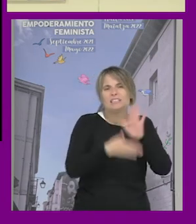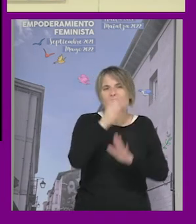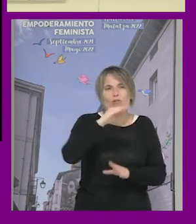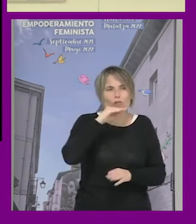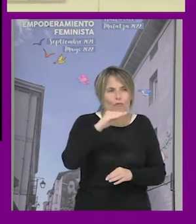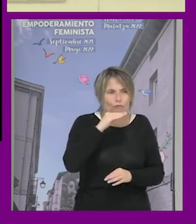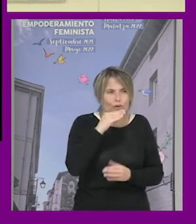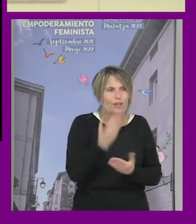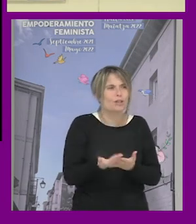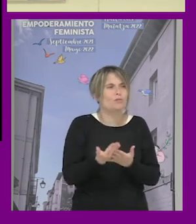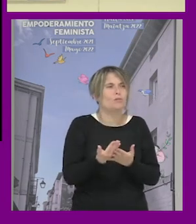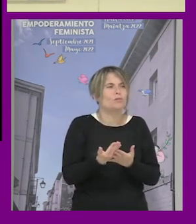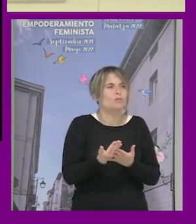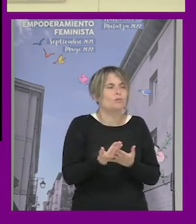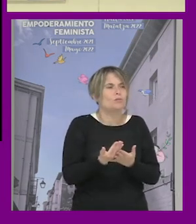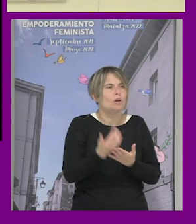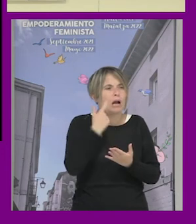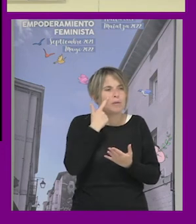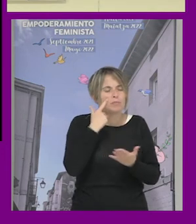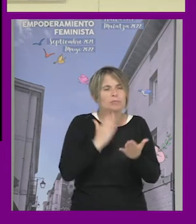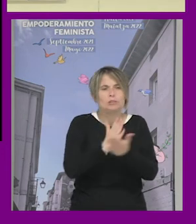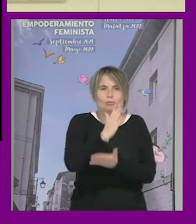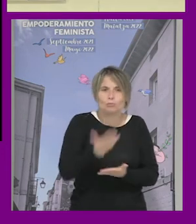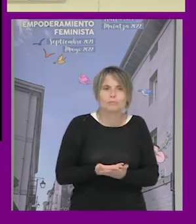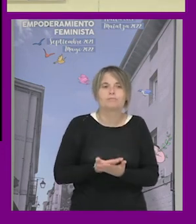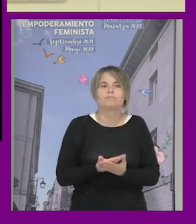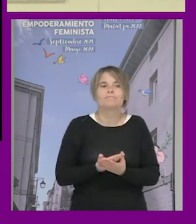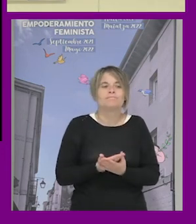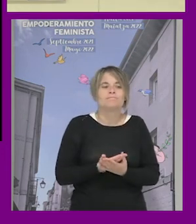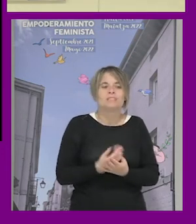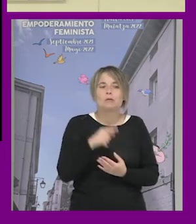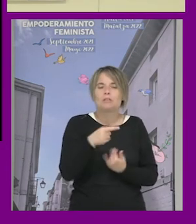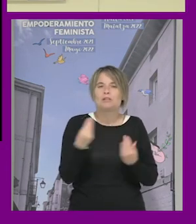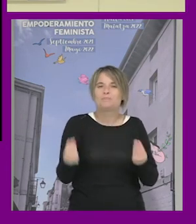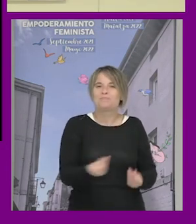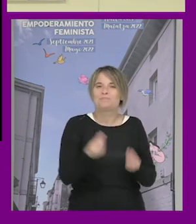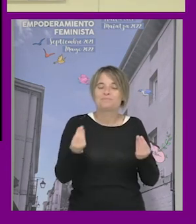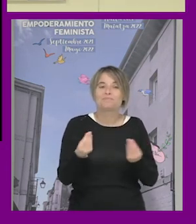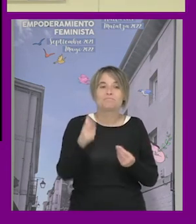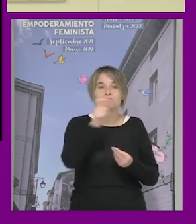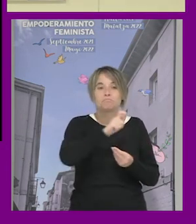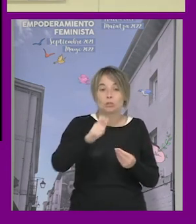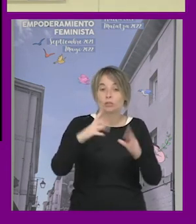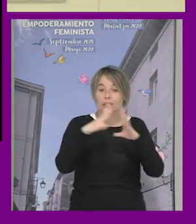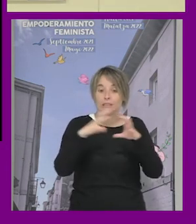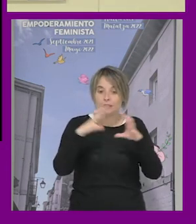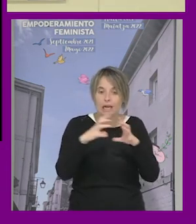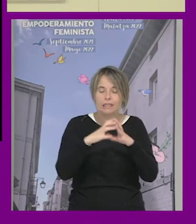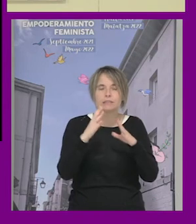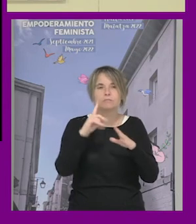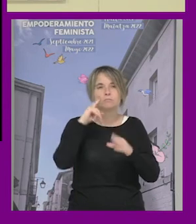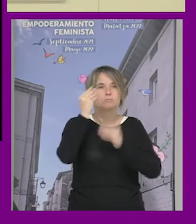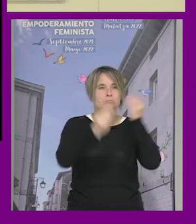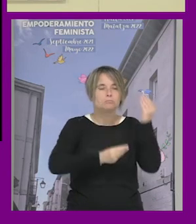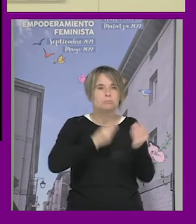a esta posición para hacer esta interrupción en fin pero había poca y la gente que tenía ganas de planteárselo